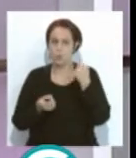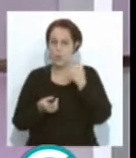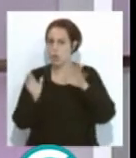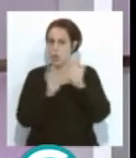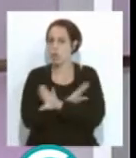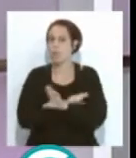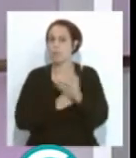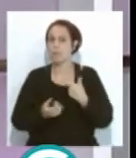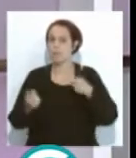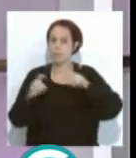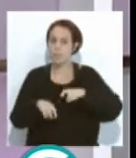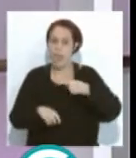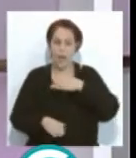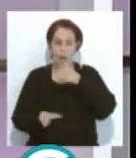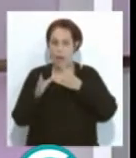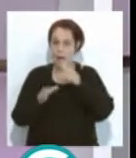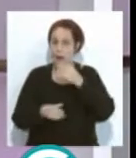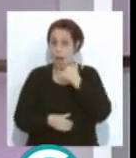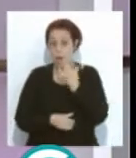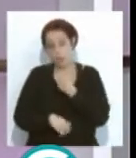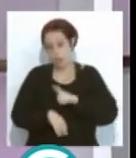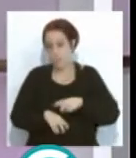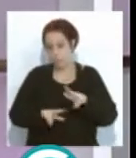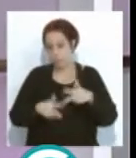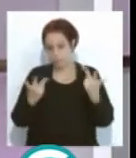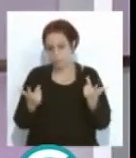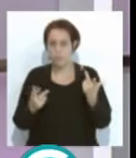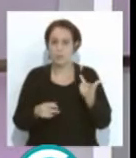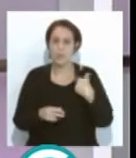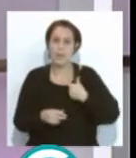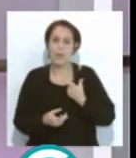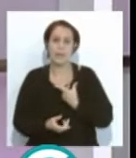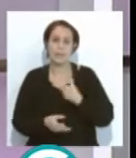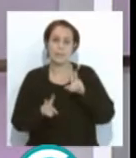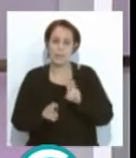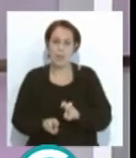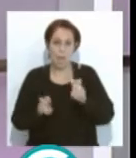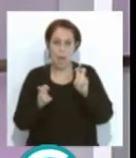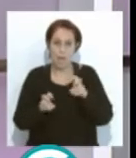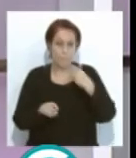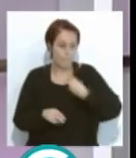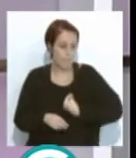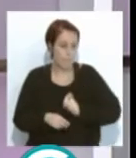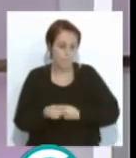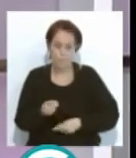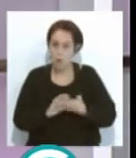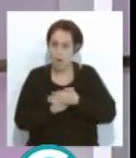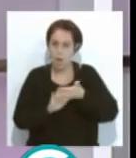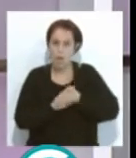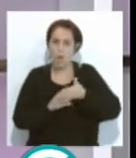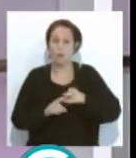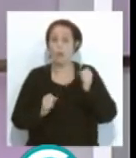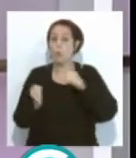quedemos para tomar algo, bueno, el tiempo que nos dejan tomar algo, que no salga el mismo tema del concurso.